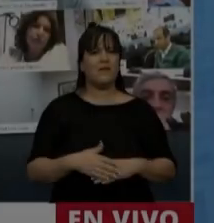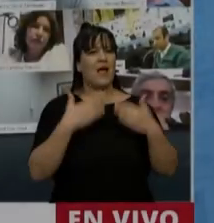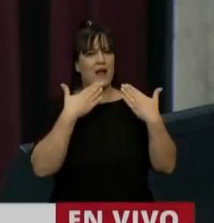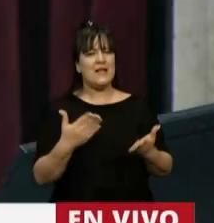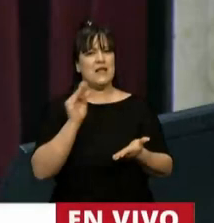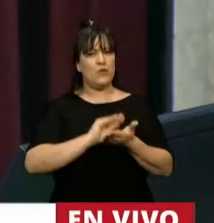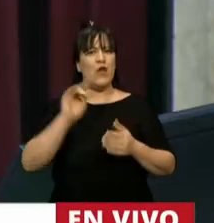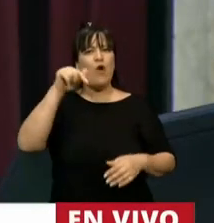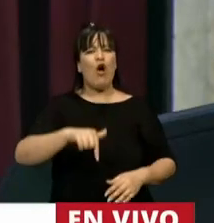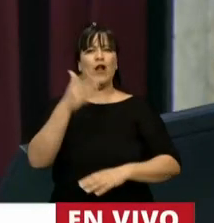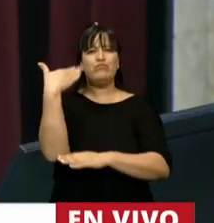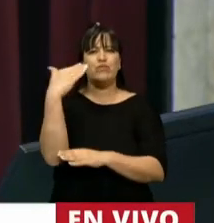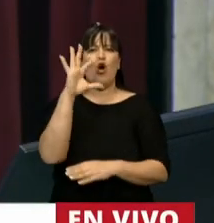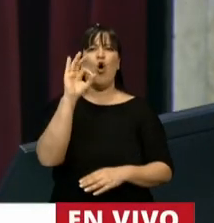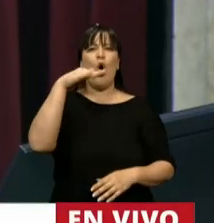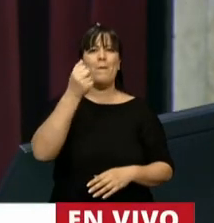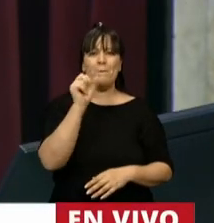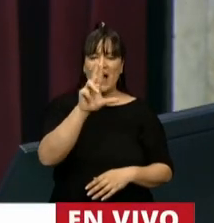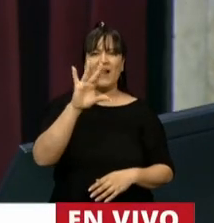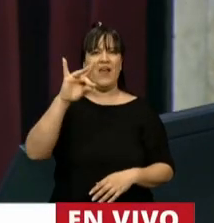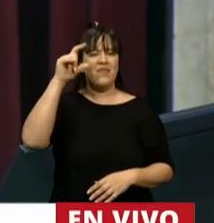Tiene la palabra el diputado Omar de Marchi.